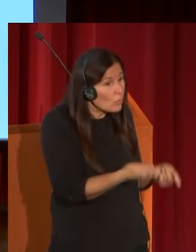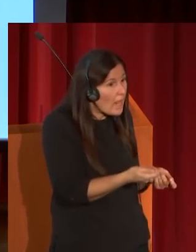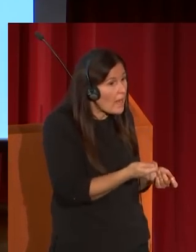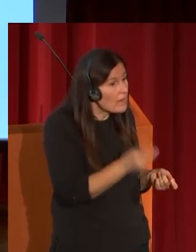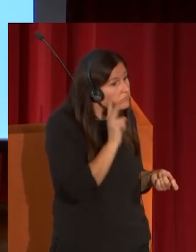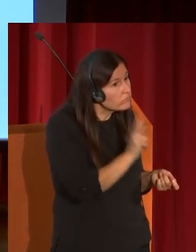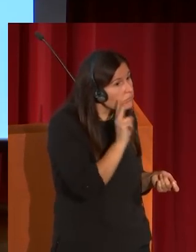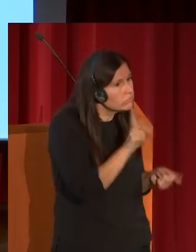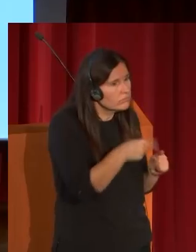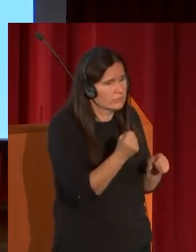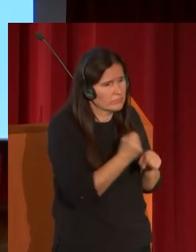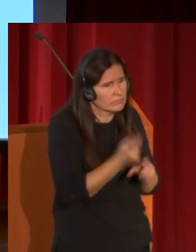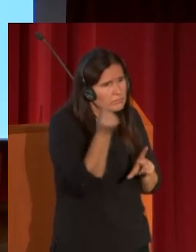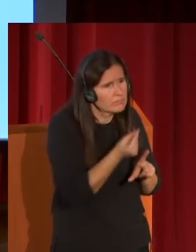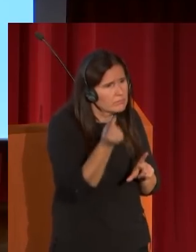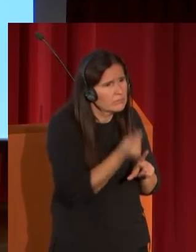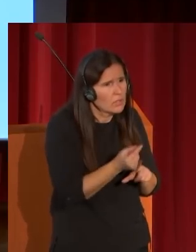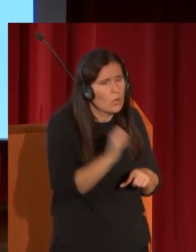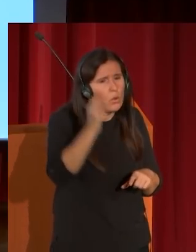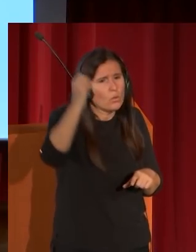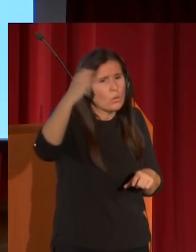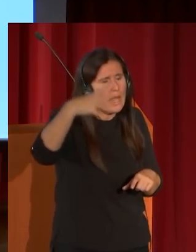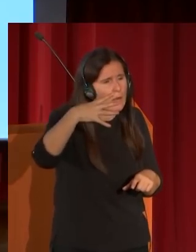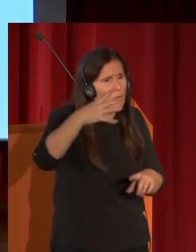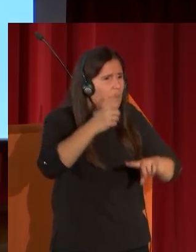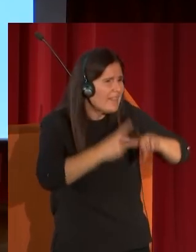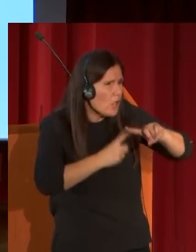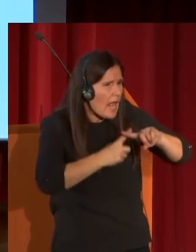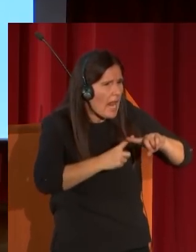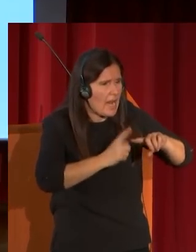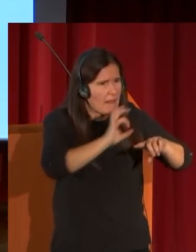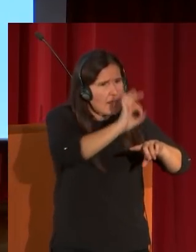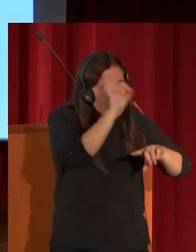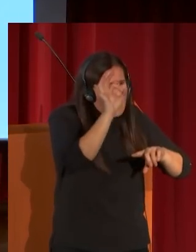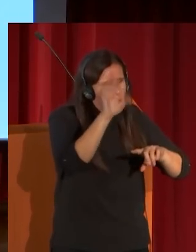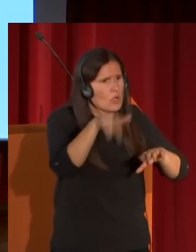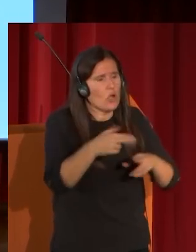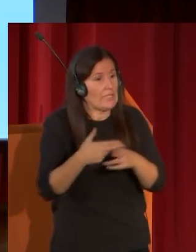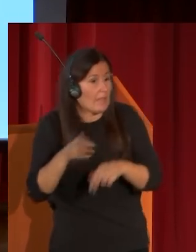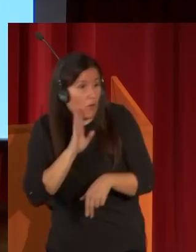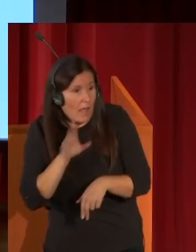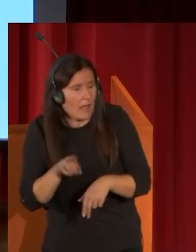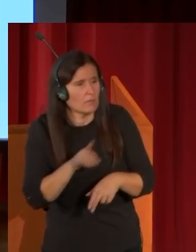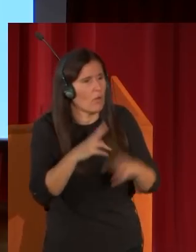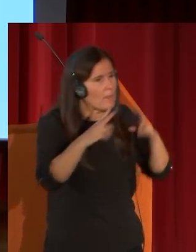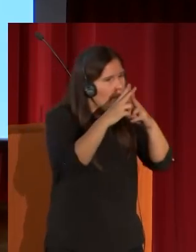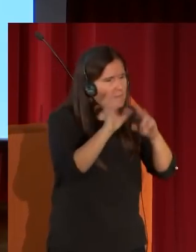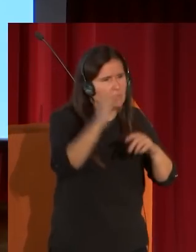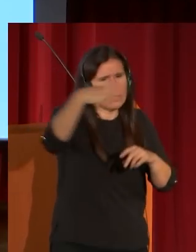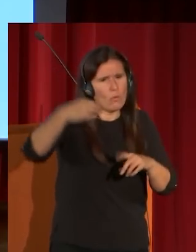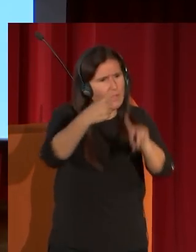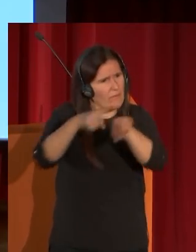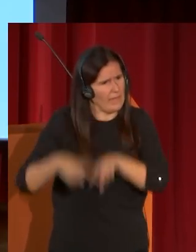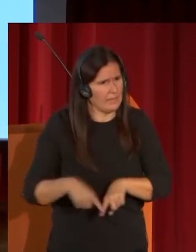con una luz nueva una luz meridional una luz que realmente no es ni la de Roma ni la de París sino que es una luz